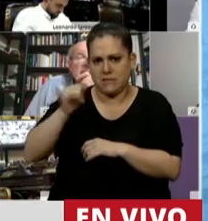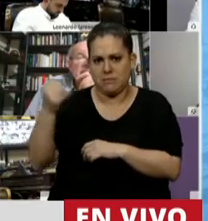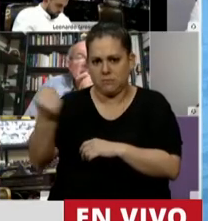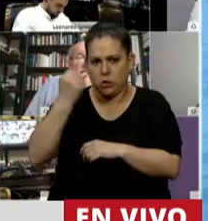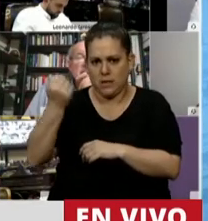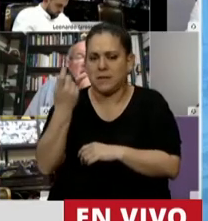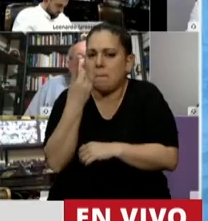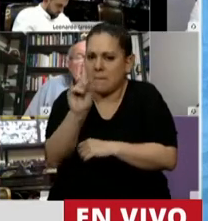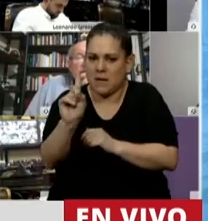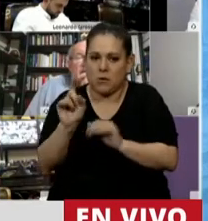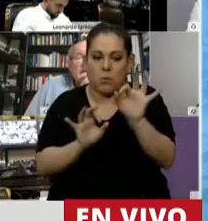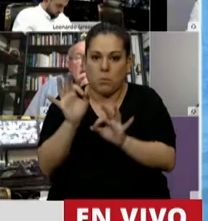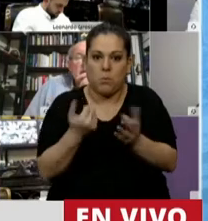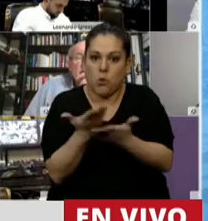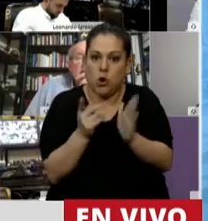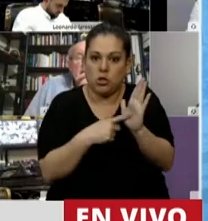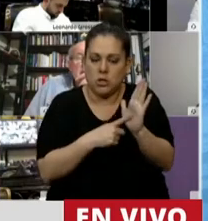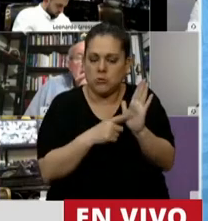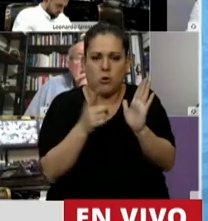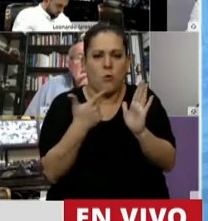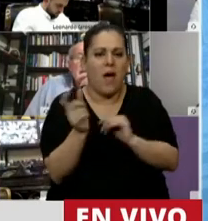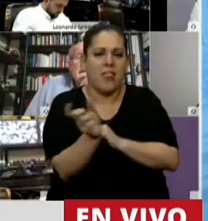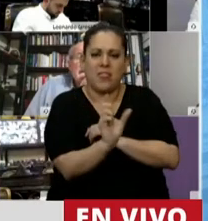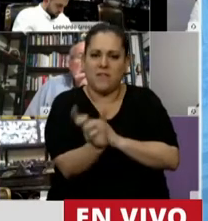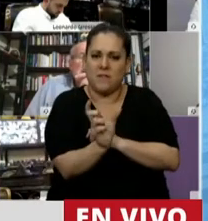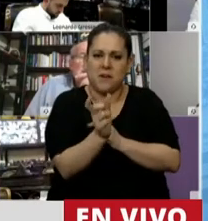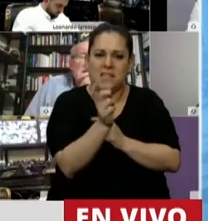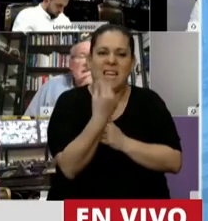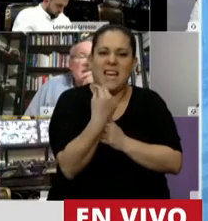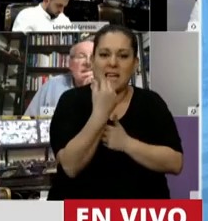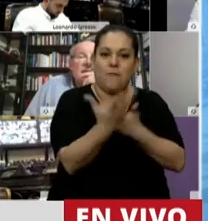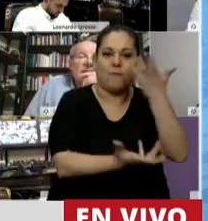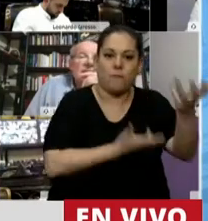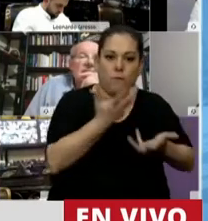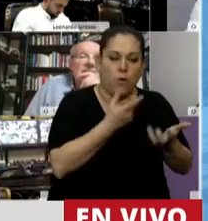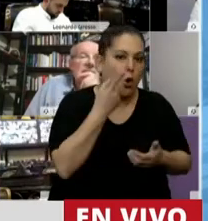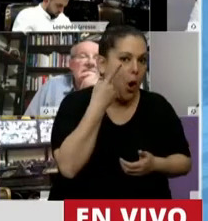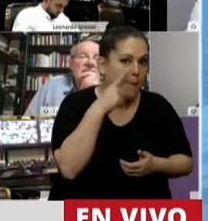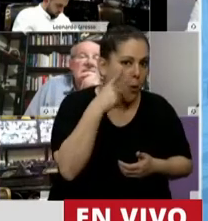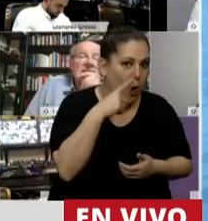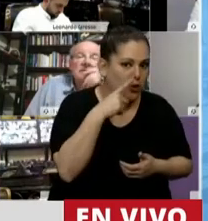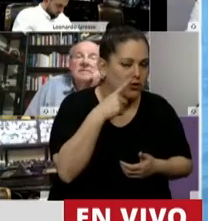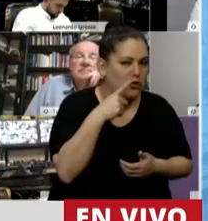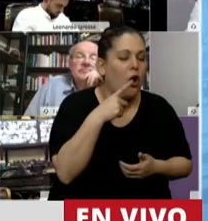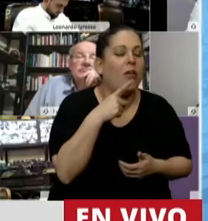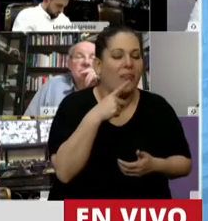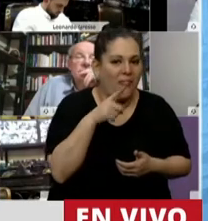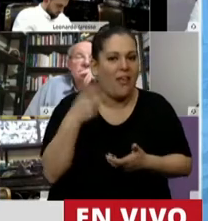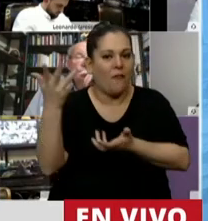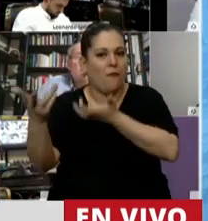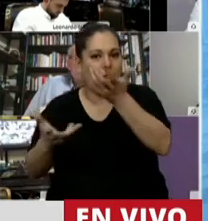este proyecto no distingue entre lo que son incendios intencionados de